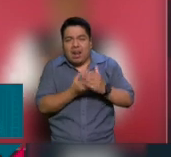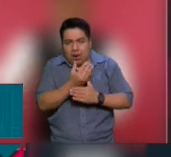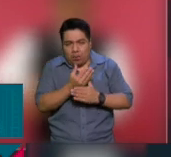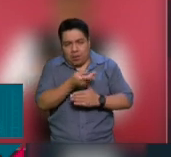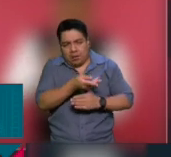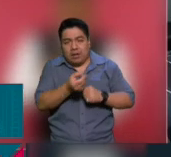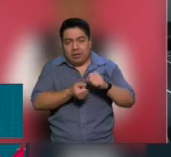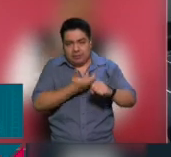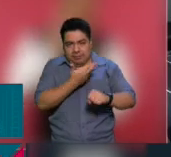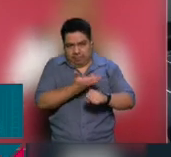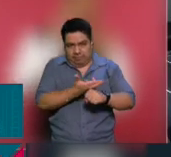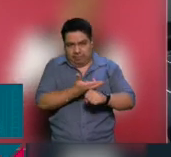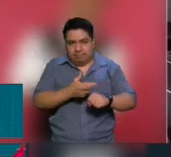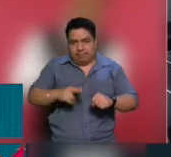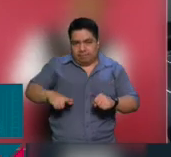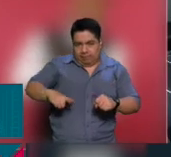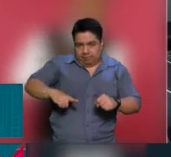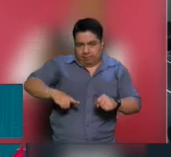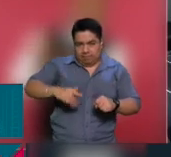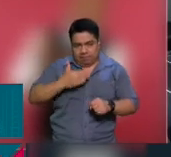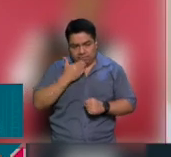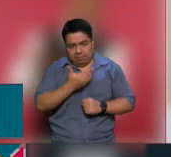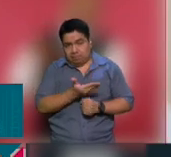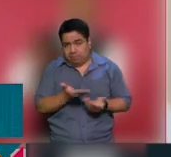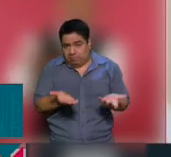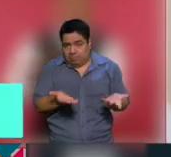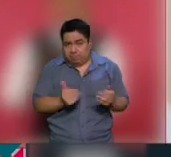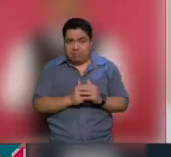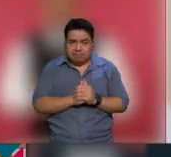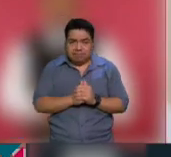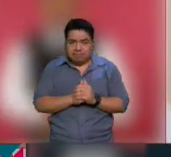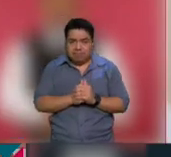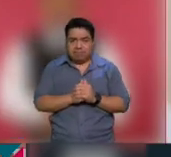ser la secretaria de Gobernación.